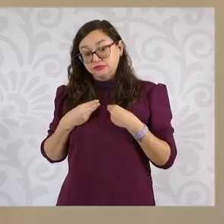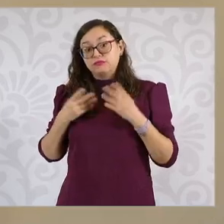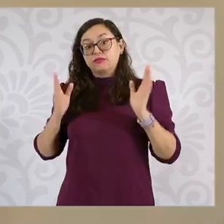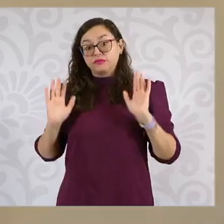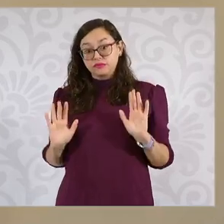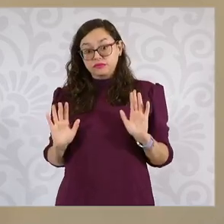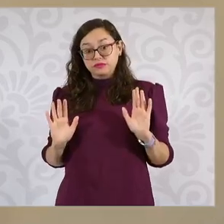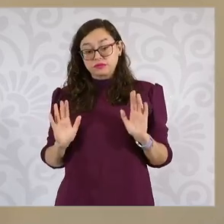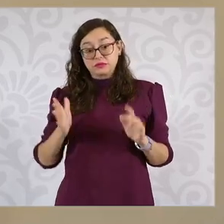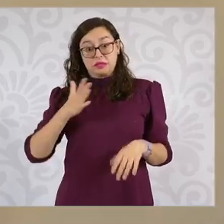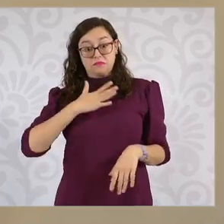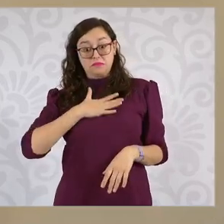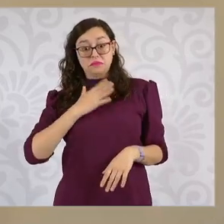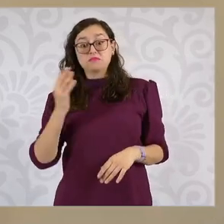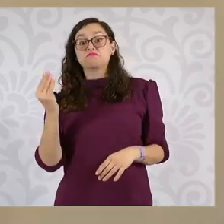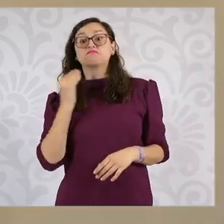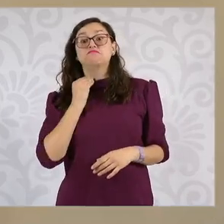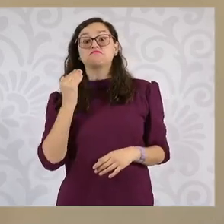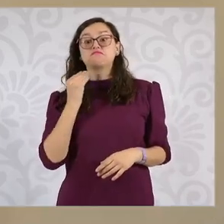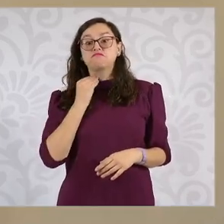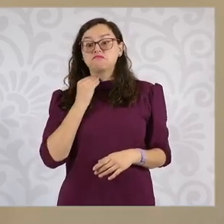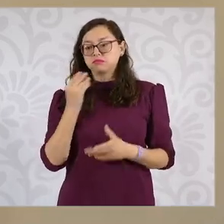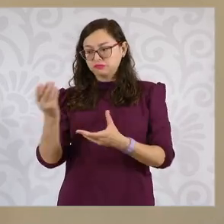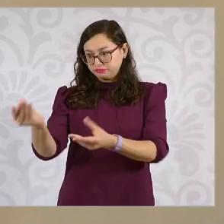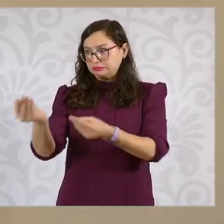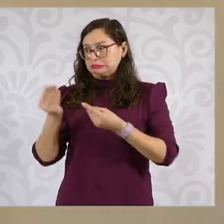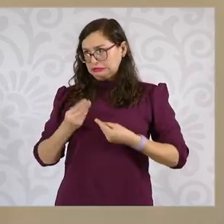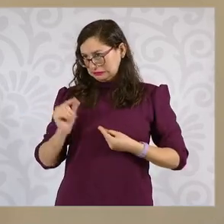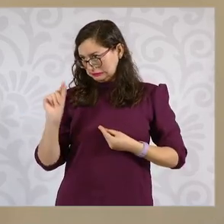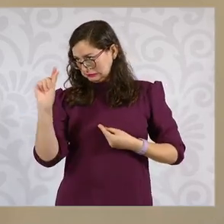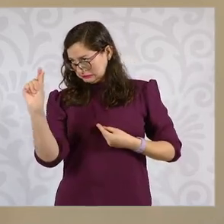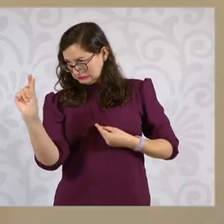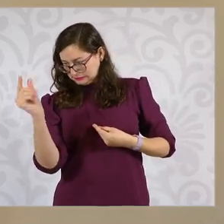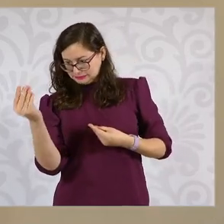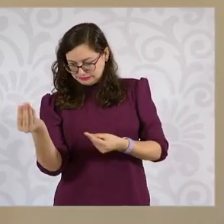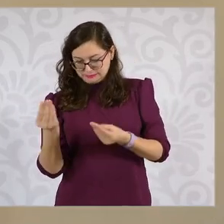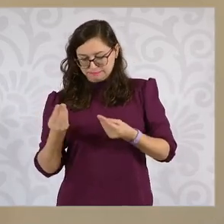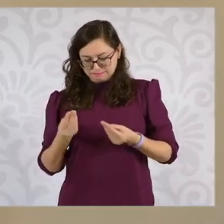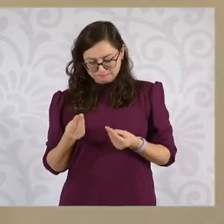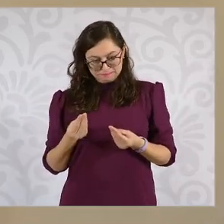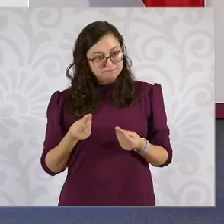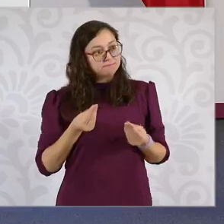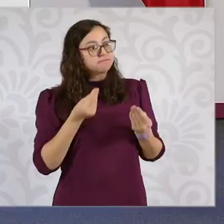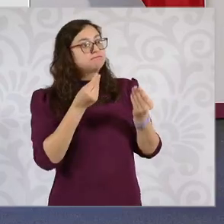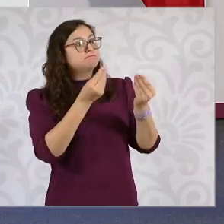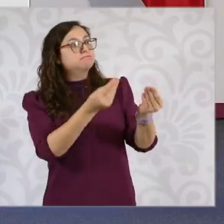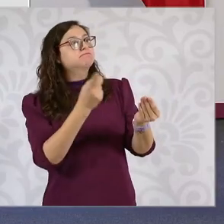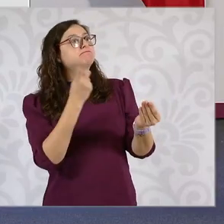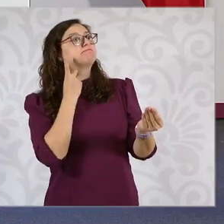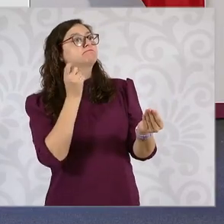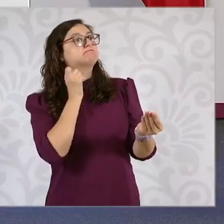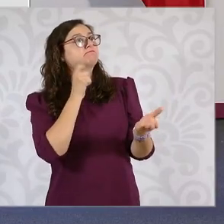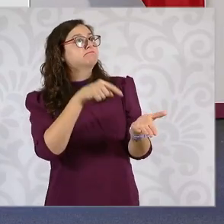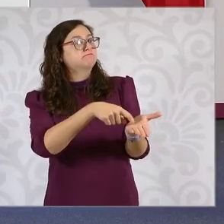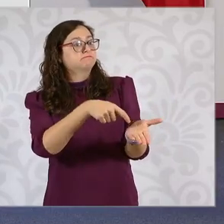va a hacer la consejería jurídica es enviar al H, Congreso de la Unión,